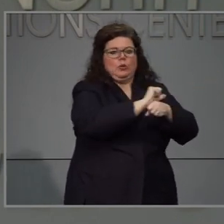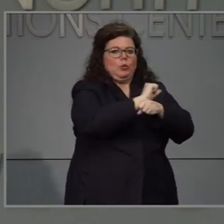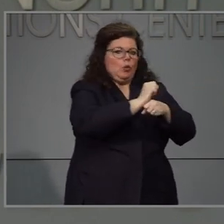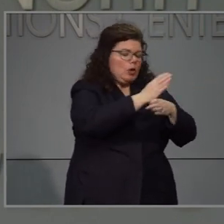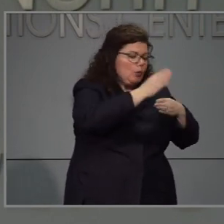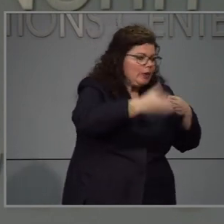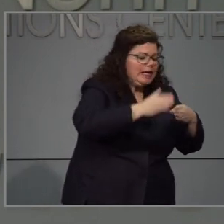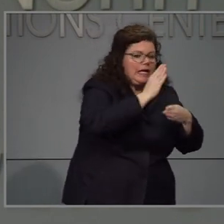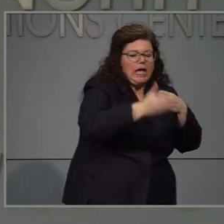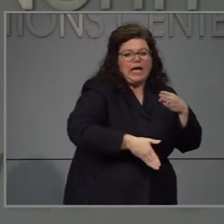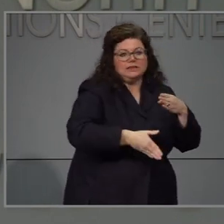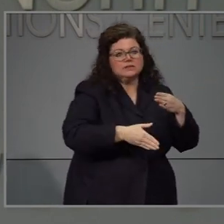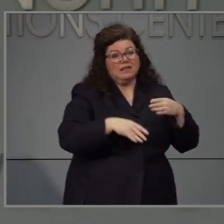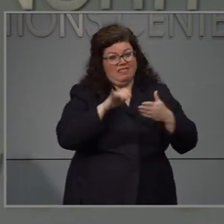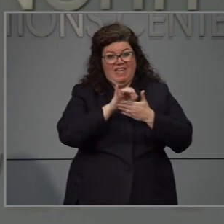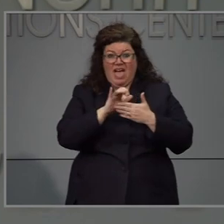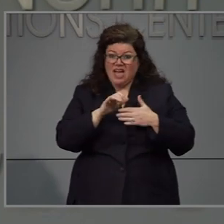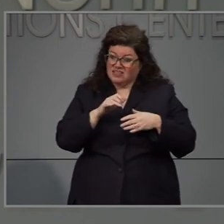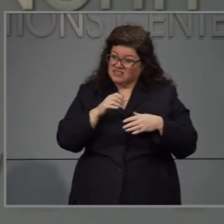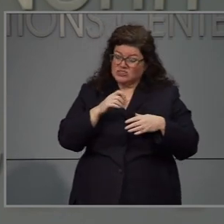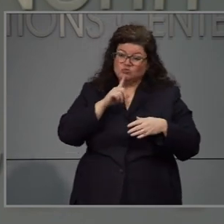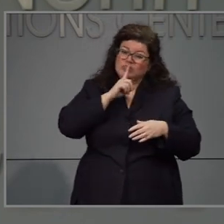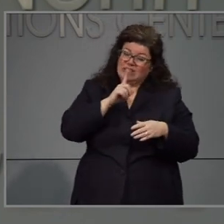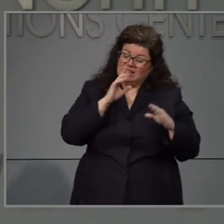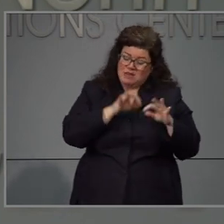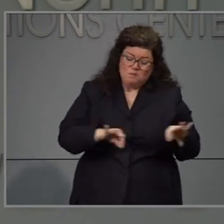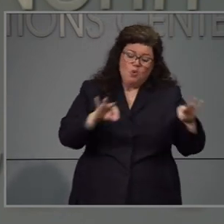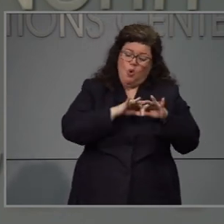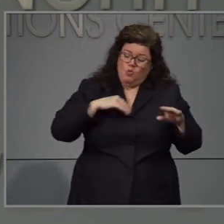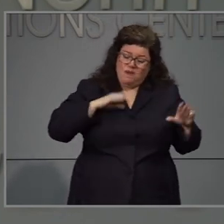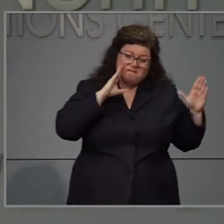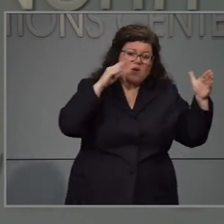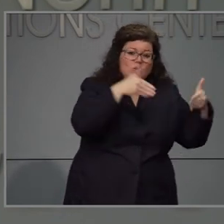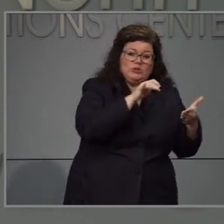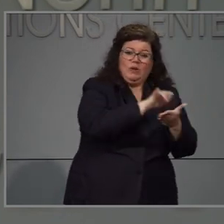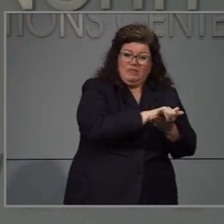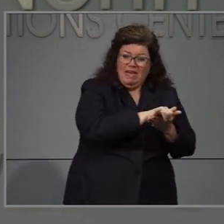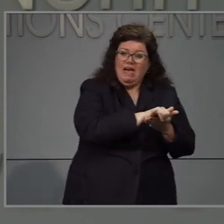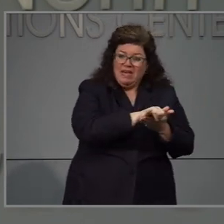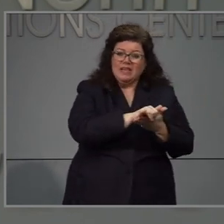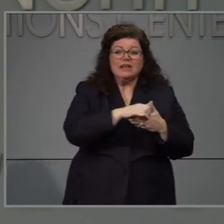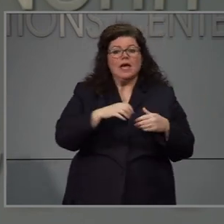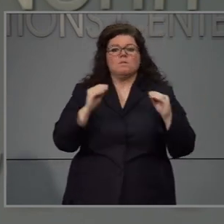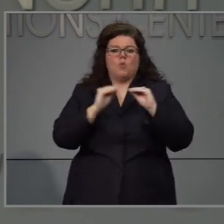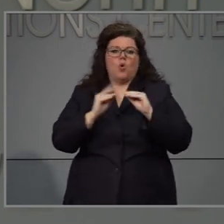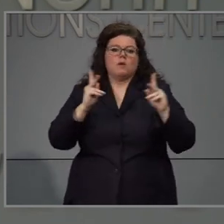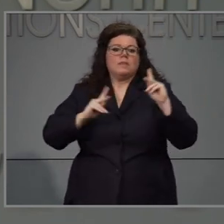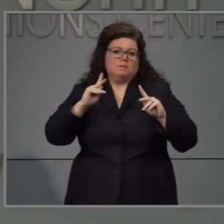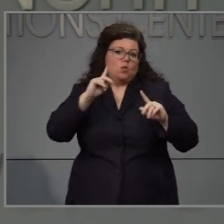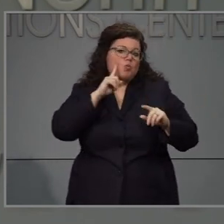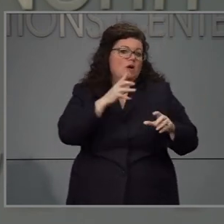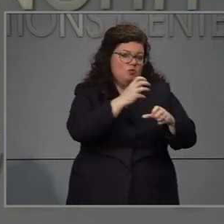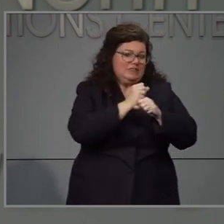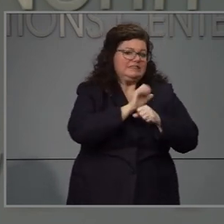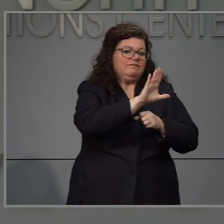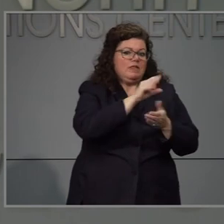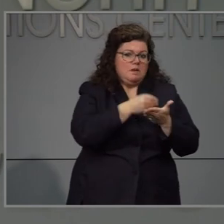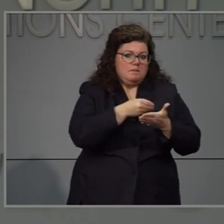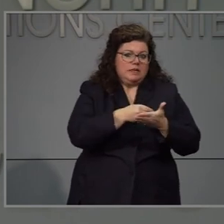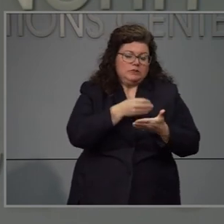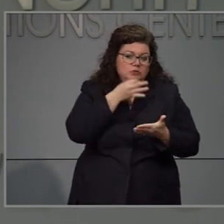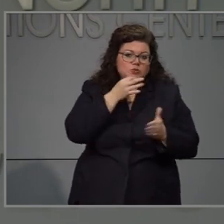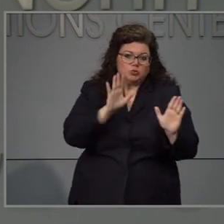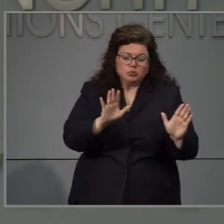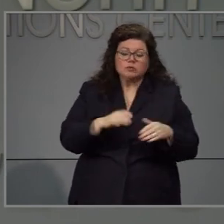arduamente. Este es un un trabajo que tiene prioridad. Así que más y más gente estará